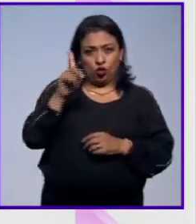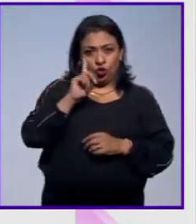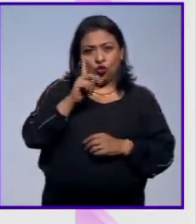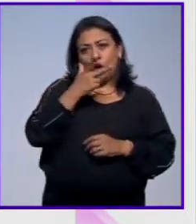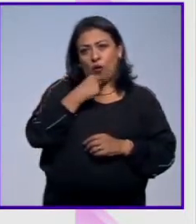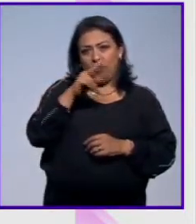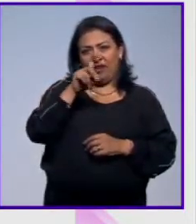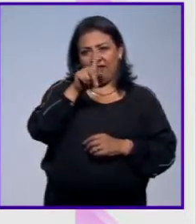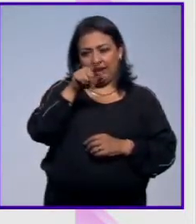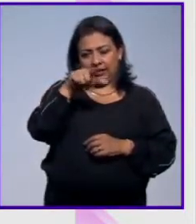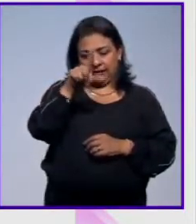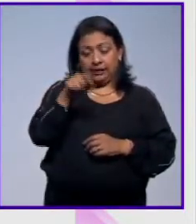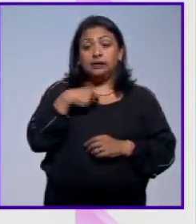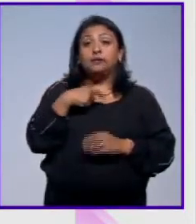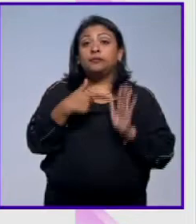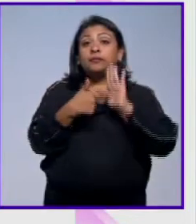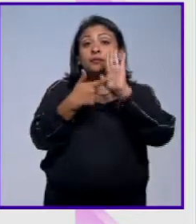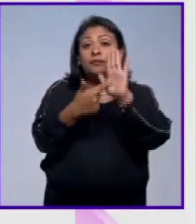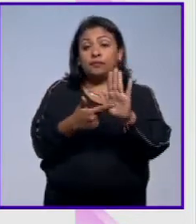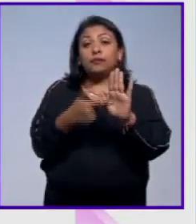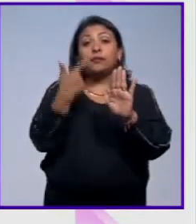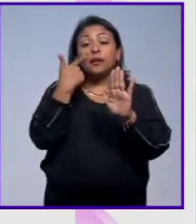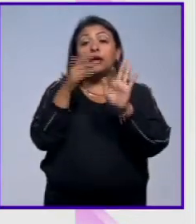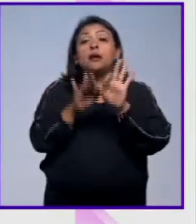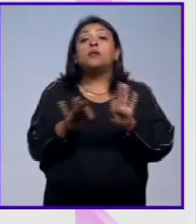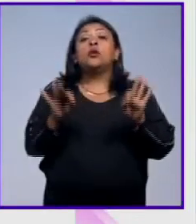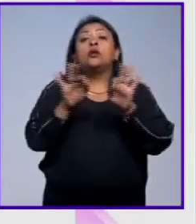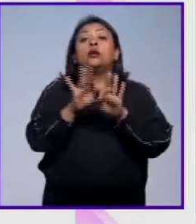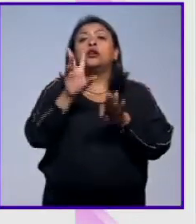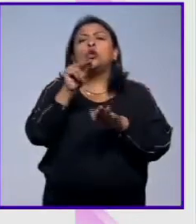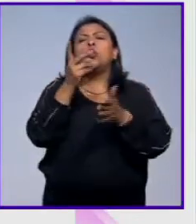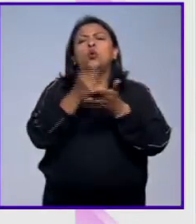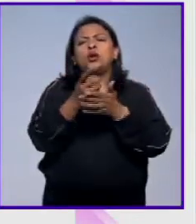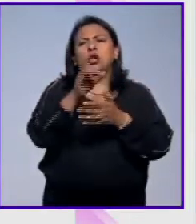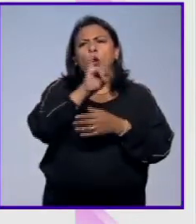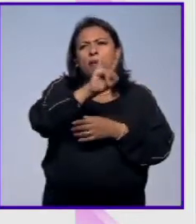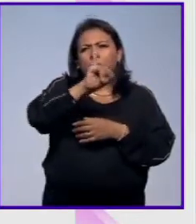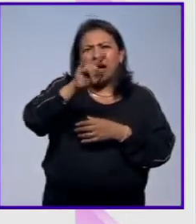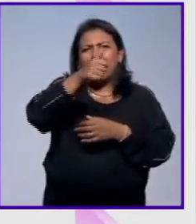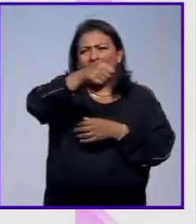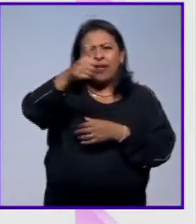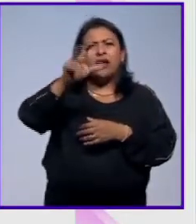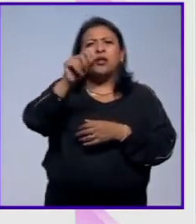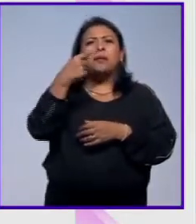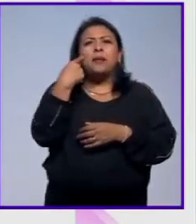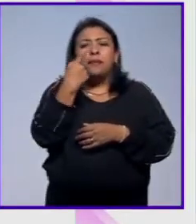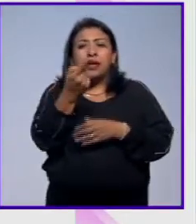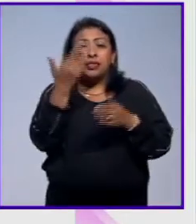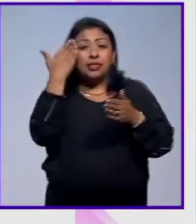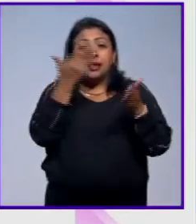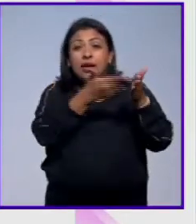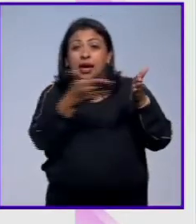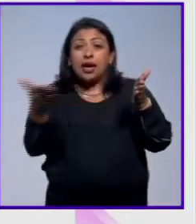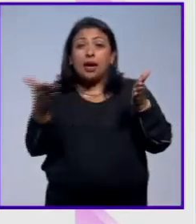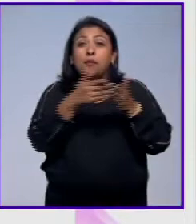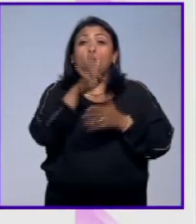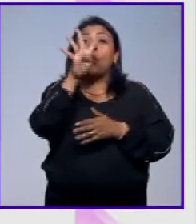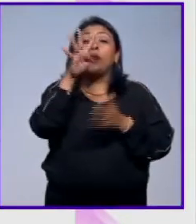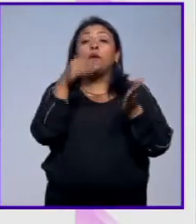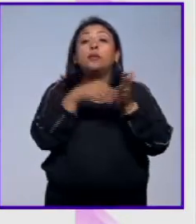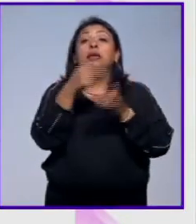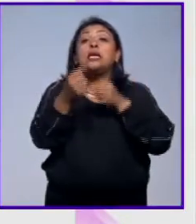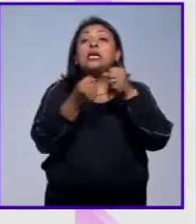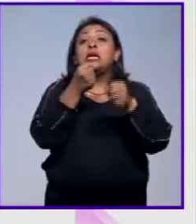la muestra revista importancia no solo por la factura de las piezas sino por dar un amplio rango temporal de casi cuatro mil